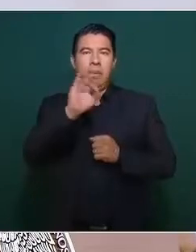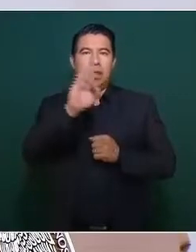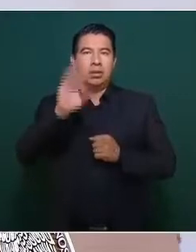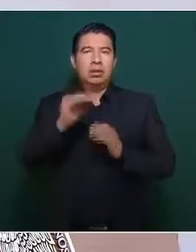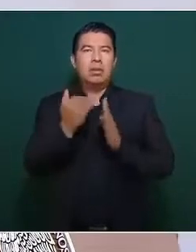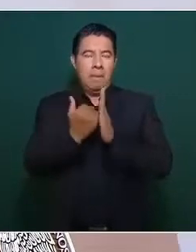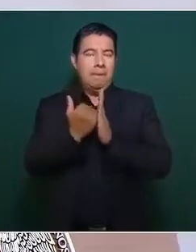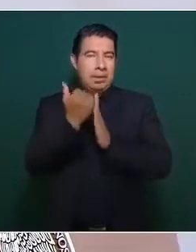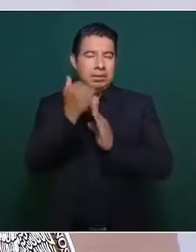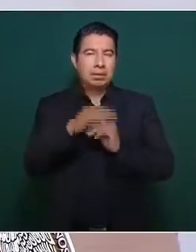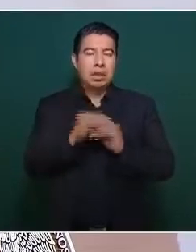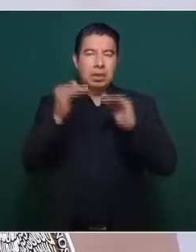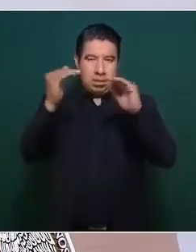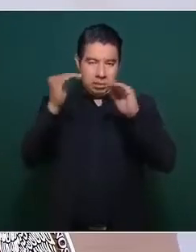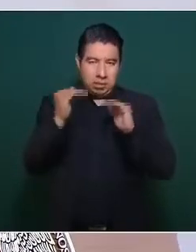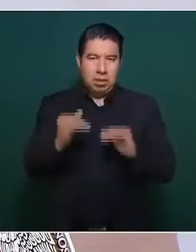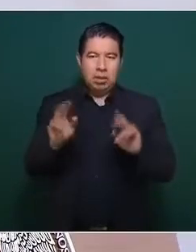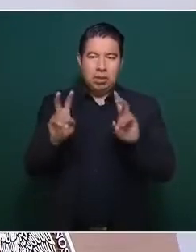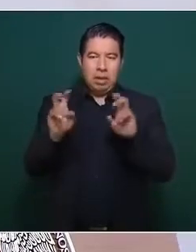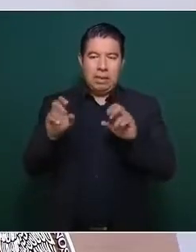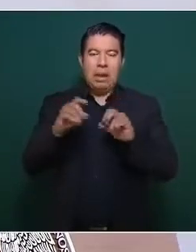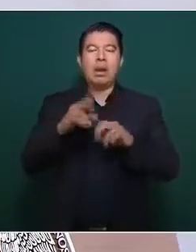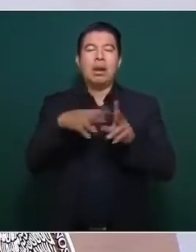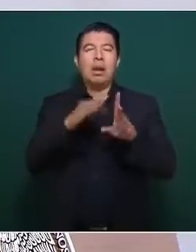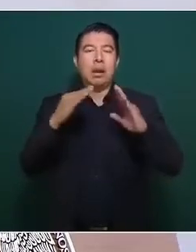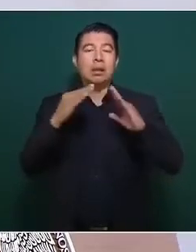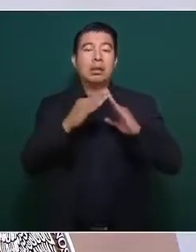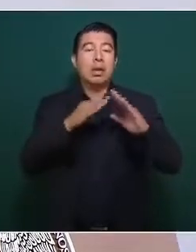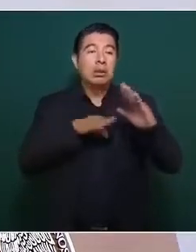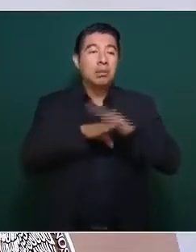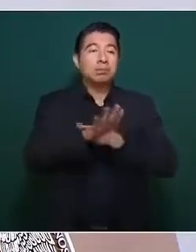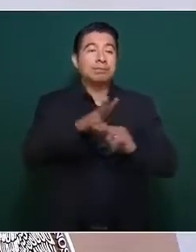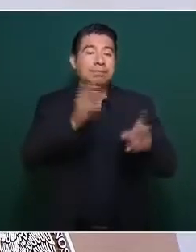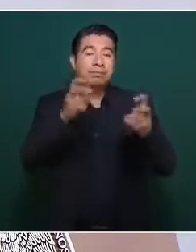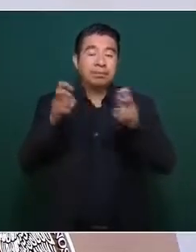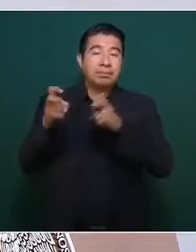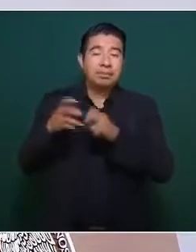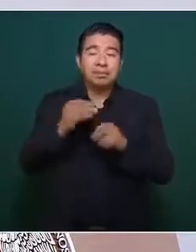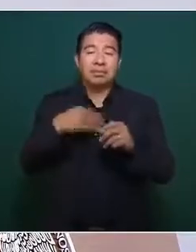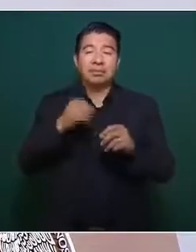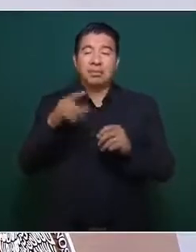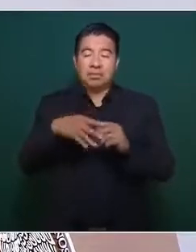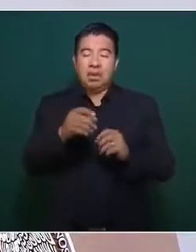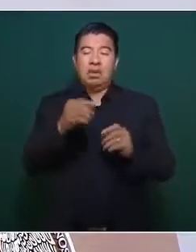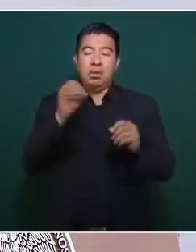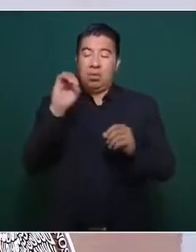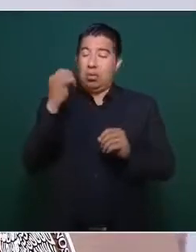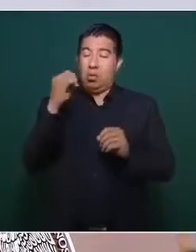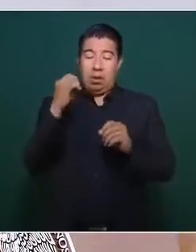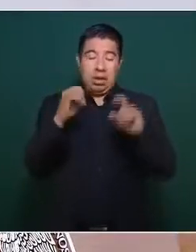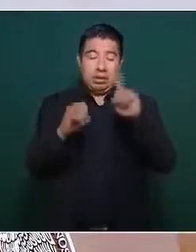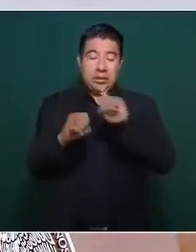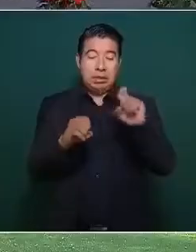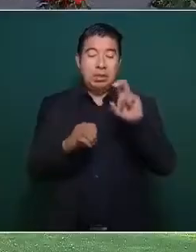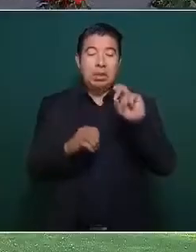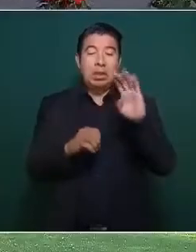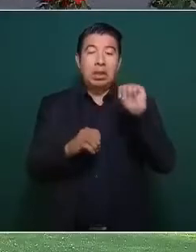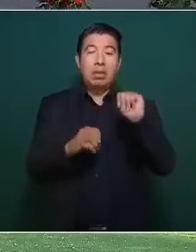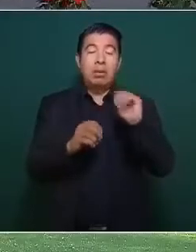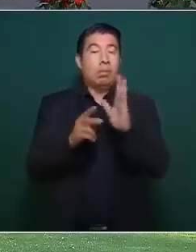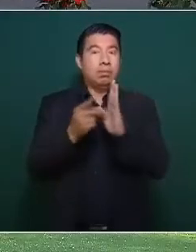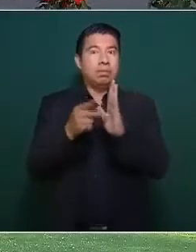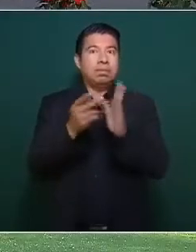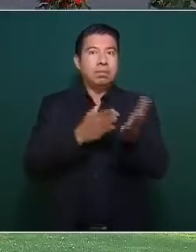El siguiente delito, el robo a casa habitación. En octubre presentaron 139 eventos.